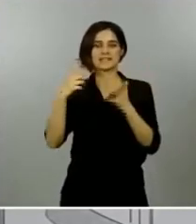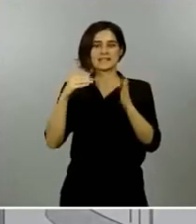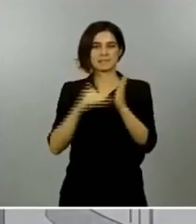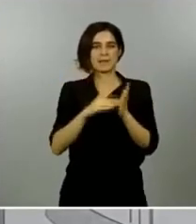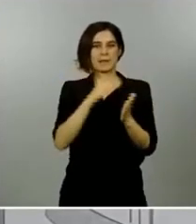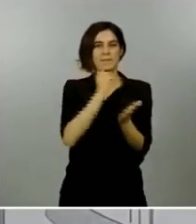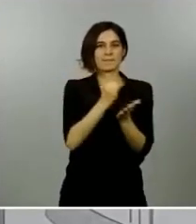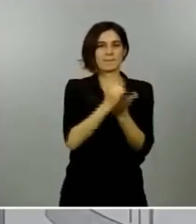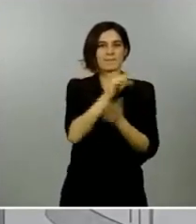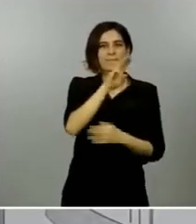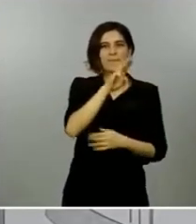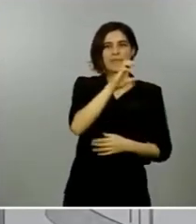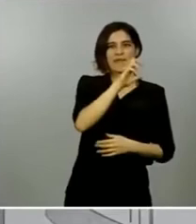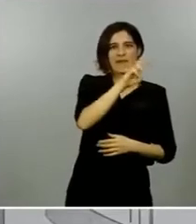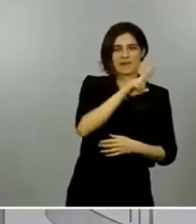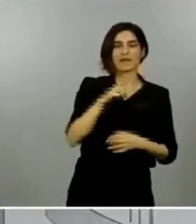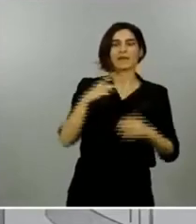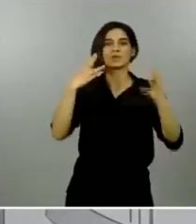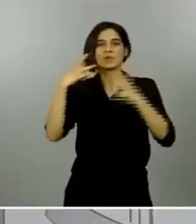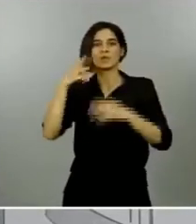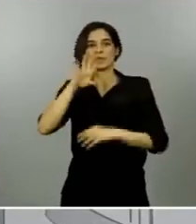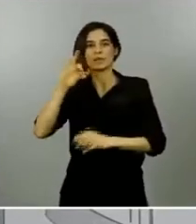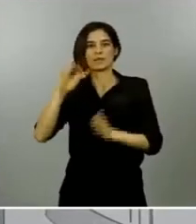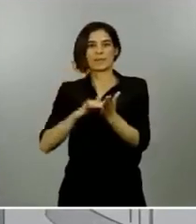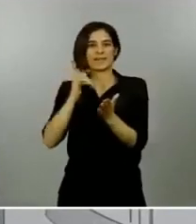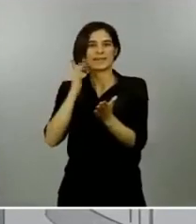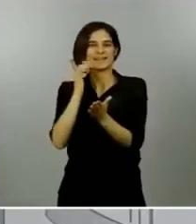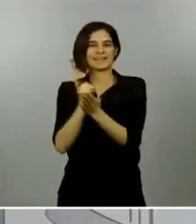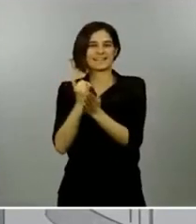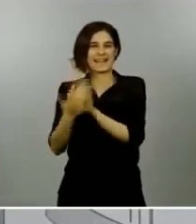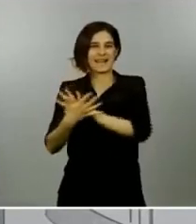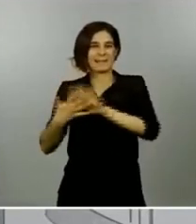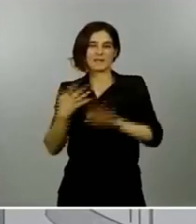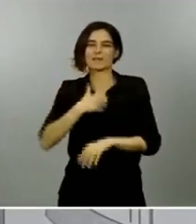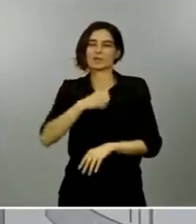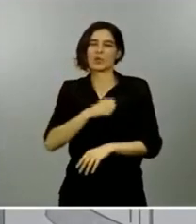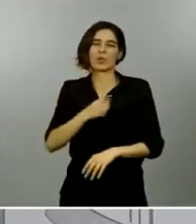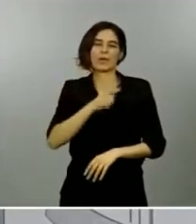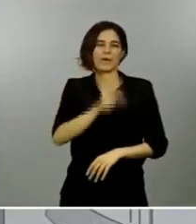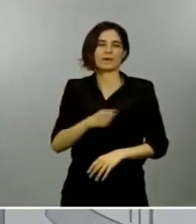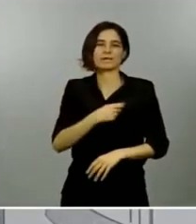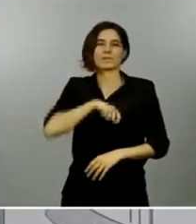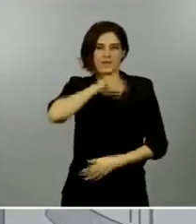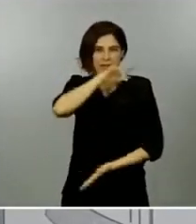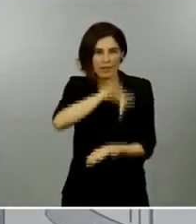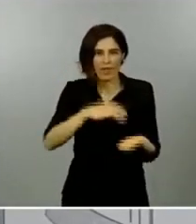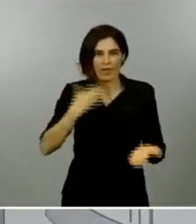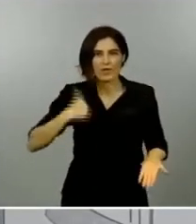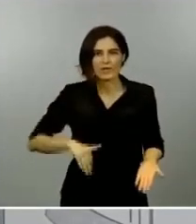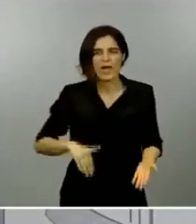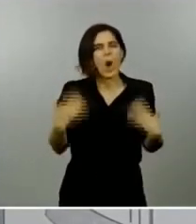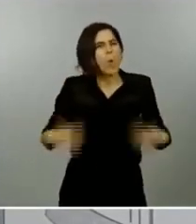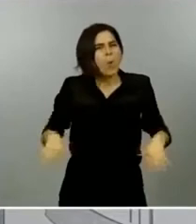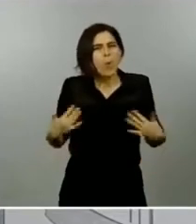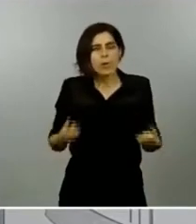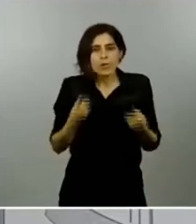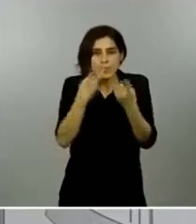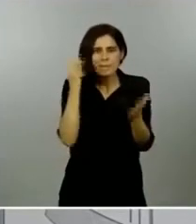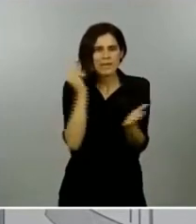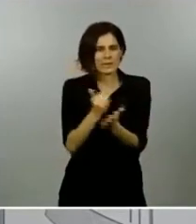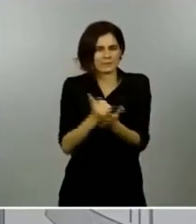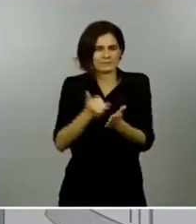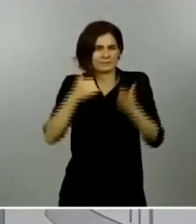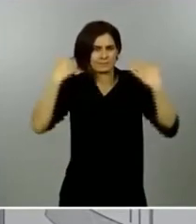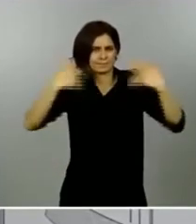840.000 test rápidos al conjunto de la población española, un número sin duda alguna elevadísimo para poder identificar a las